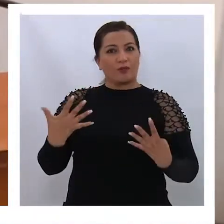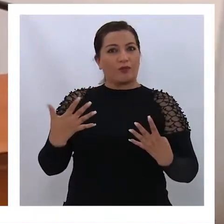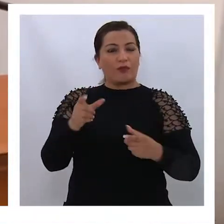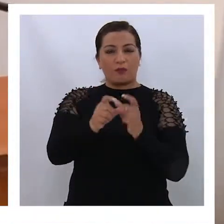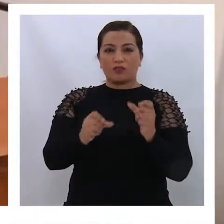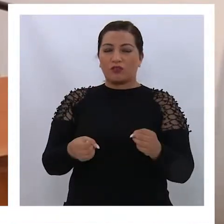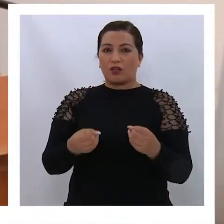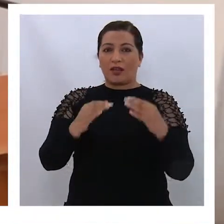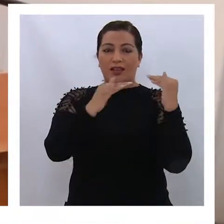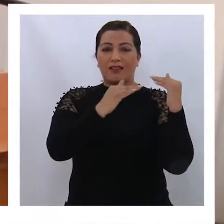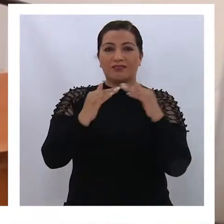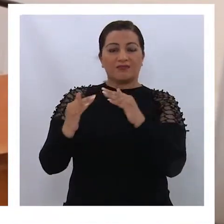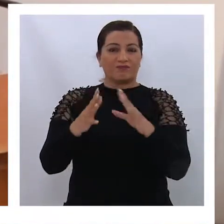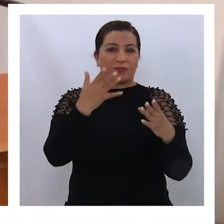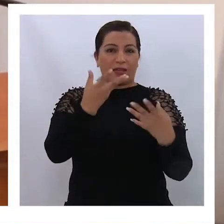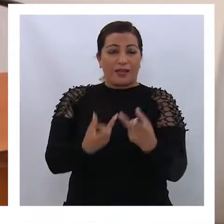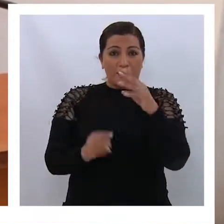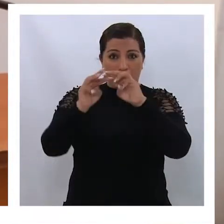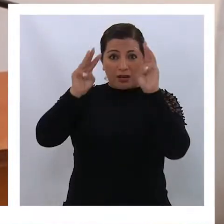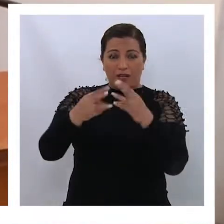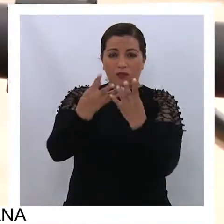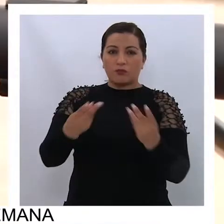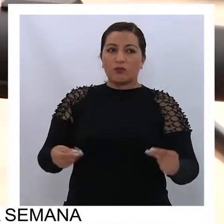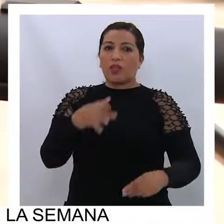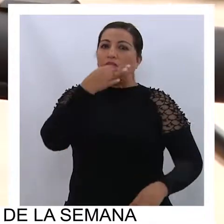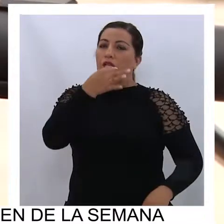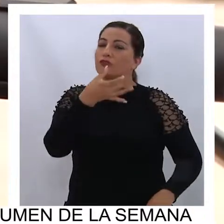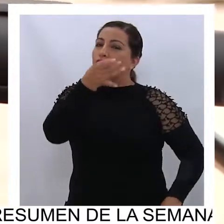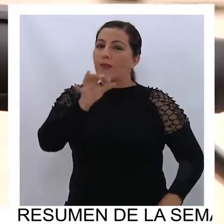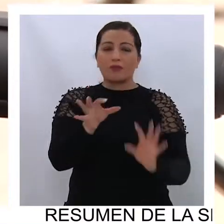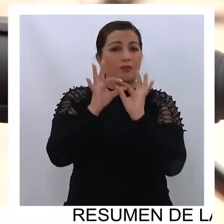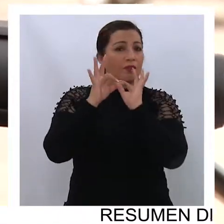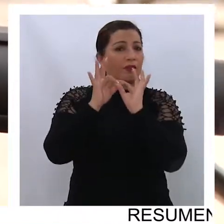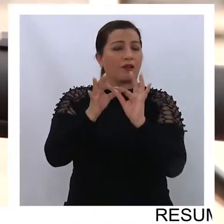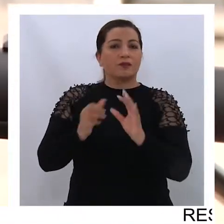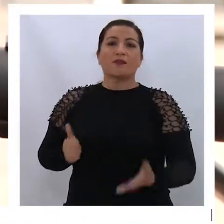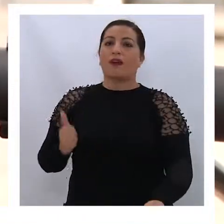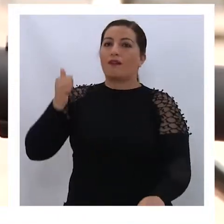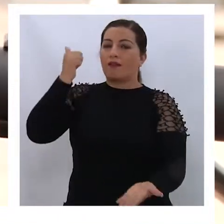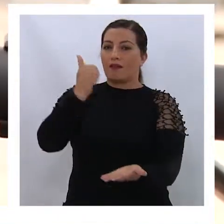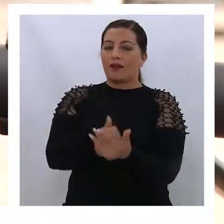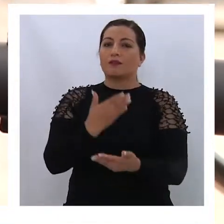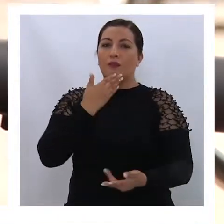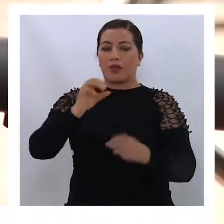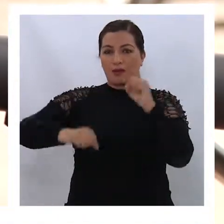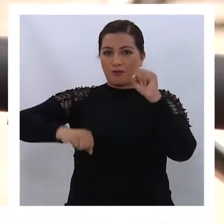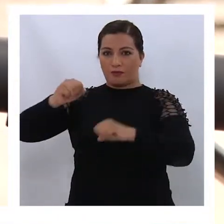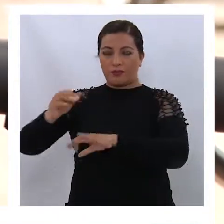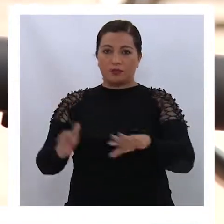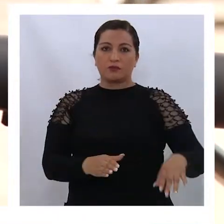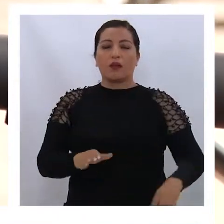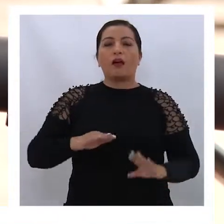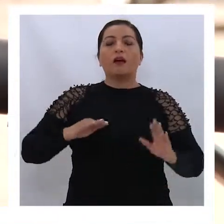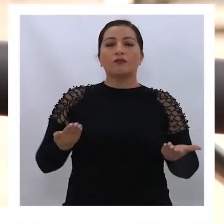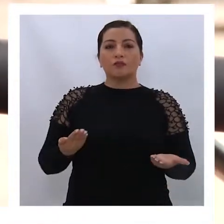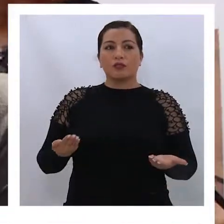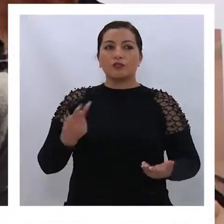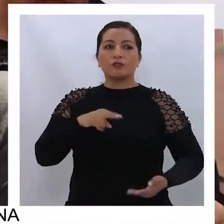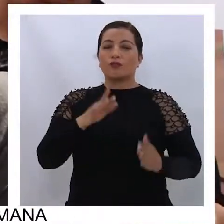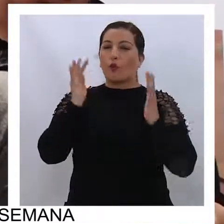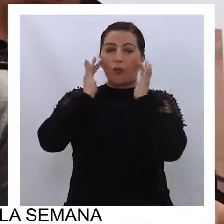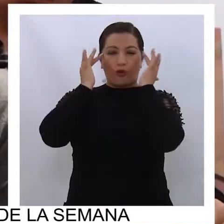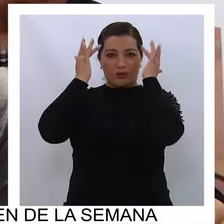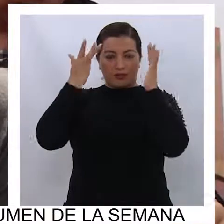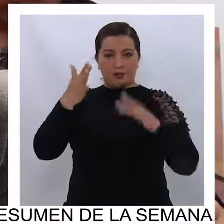locatarios que perdieron su fuente de trabajo solo tuvo palabras de agradecimiento hacia el alcalde y las empresas. En este momento nosotros estamos